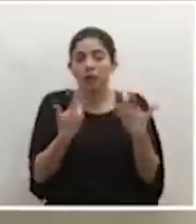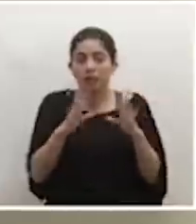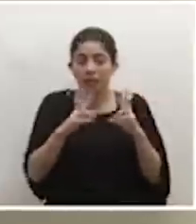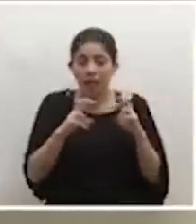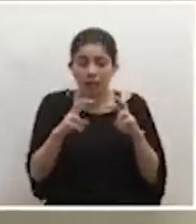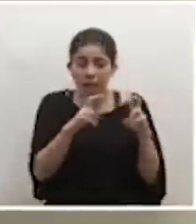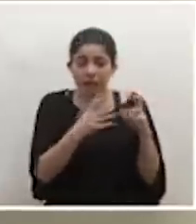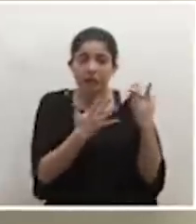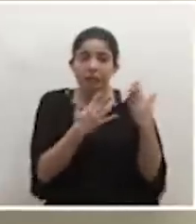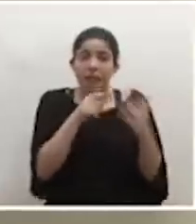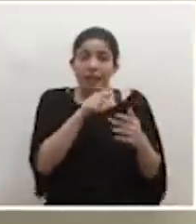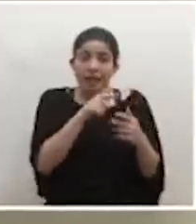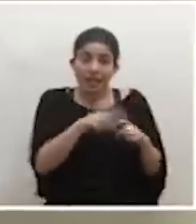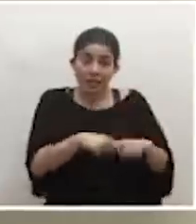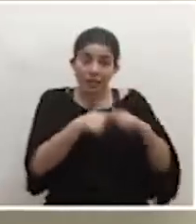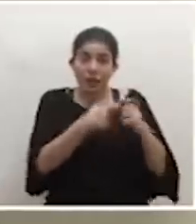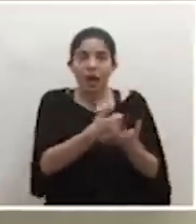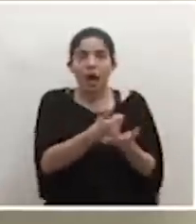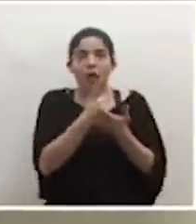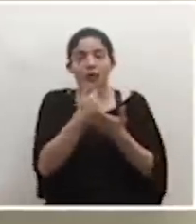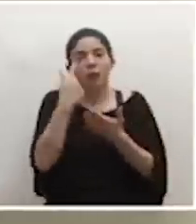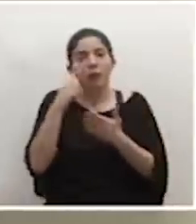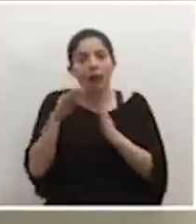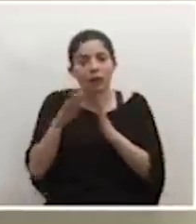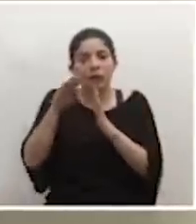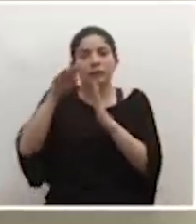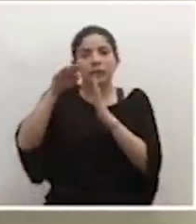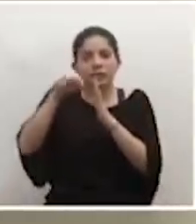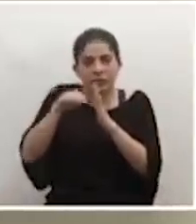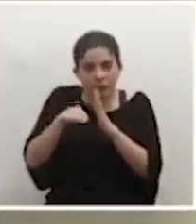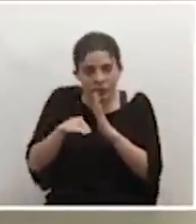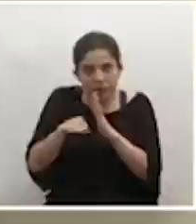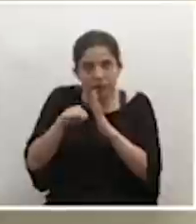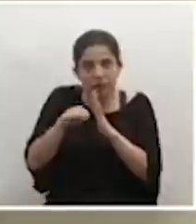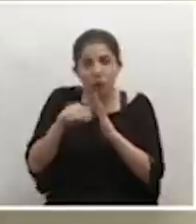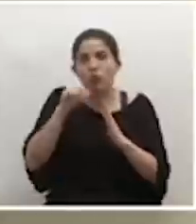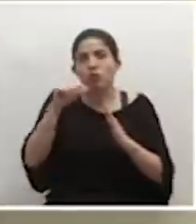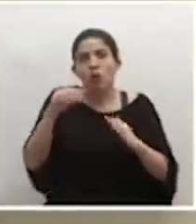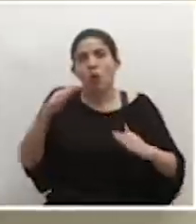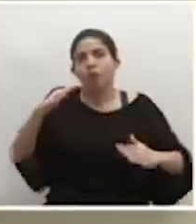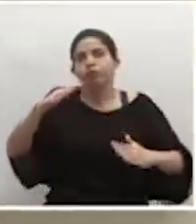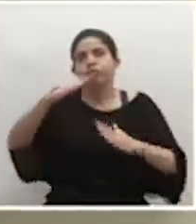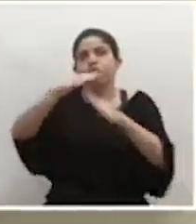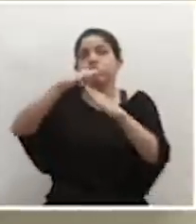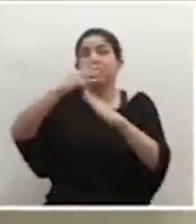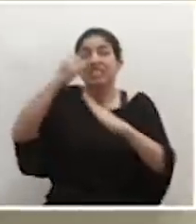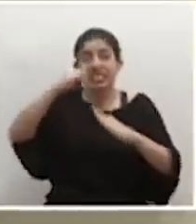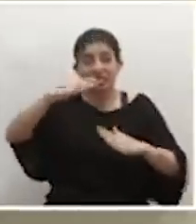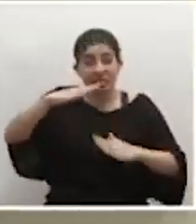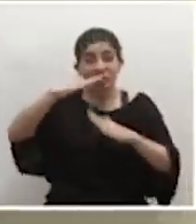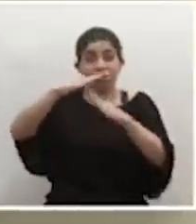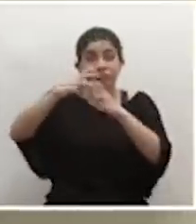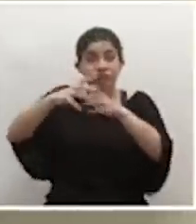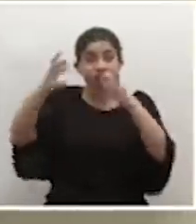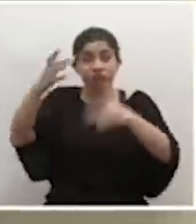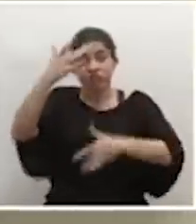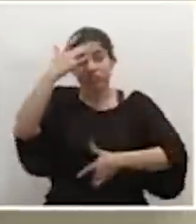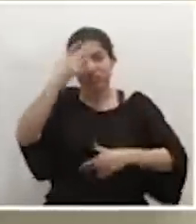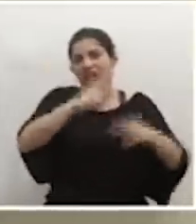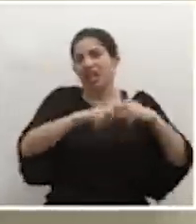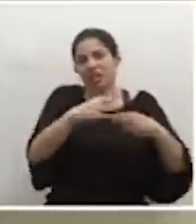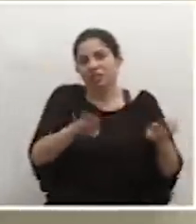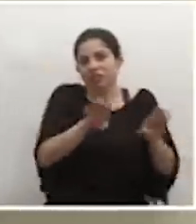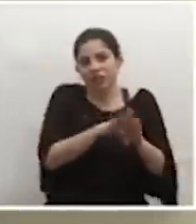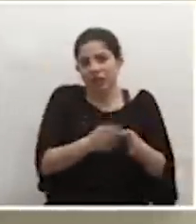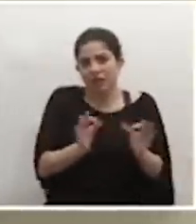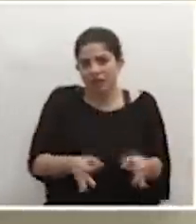tomado de que eso va a colaborar justamente que no nos pongamos en esa recta de incremento exponencial que al final lleva a que el comercio se cierre per se.